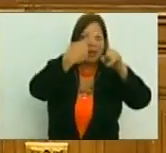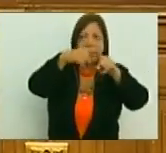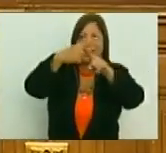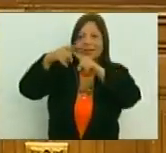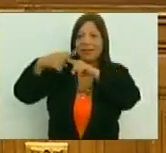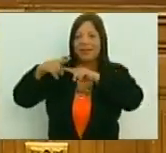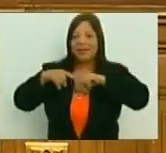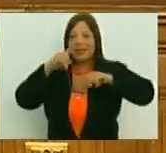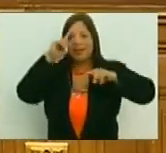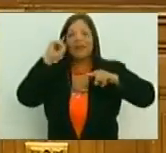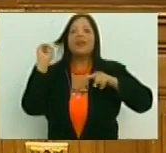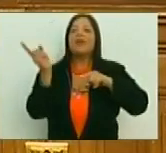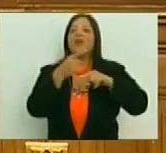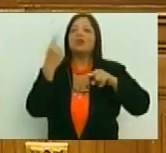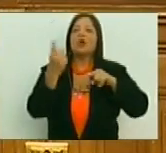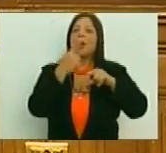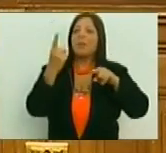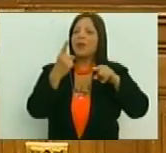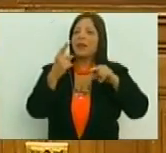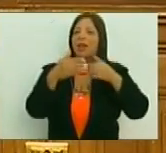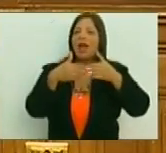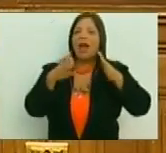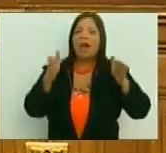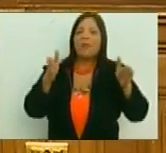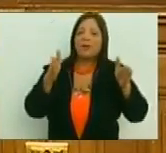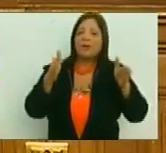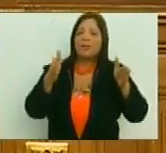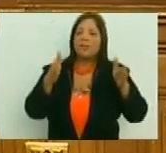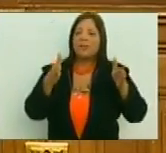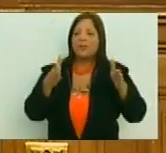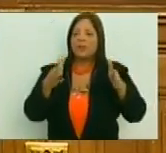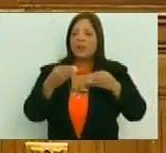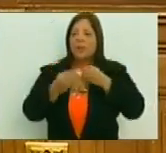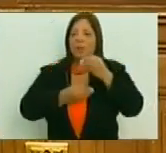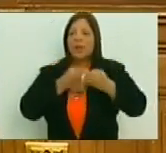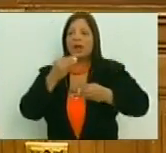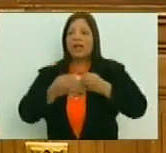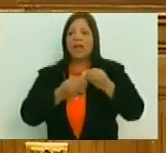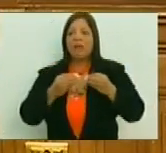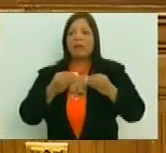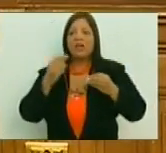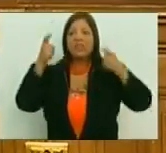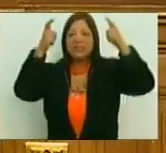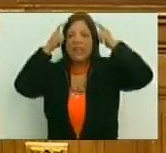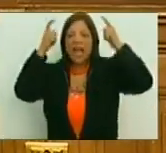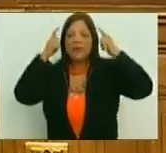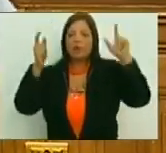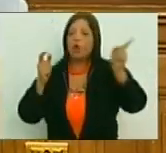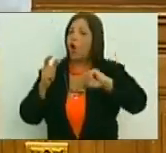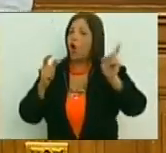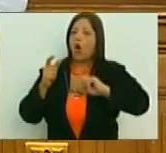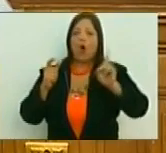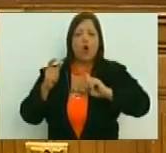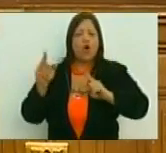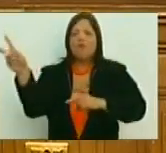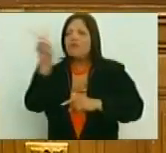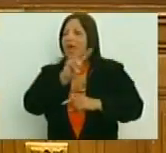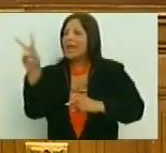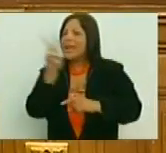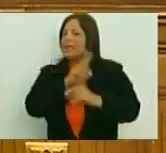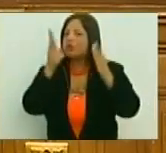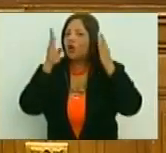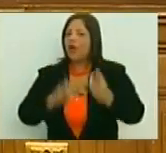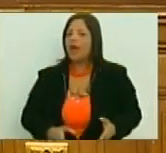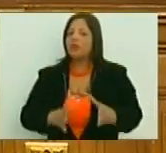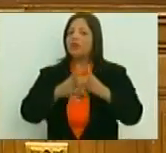es porque aquí no solamente estamos abriendo un espacio para lo que genéricamente llaman chavistas, sino para los venezolanos